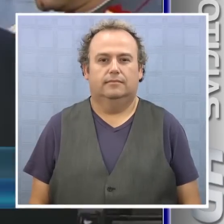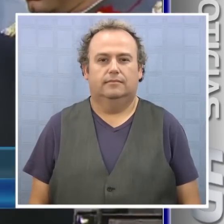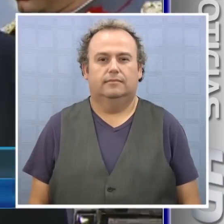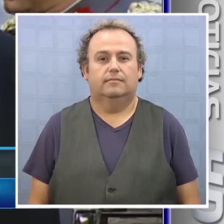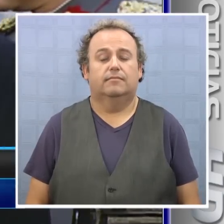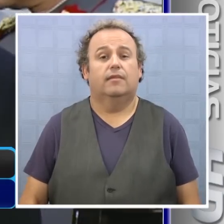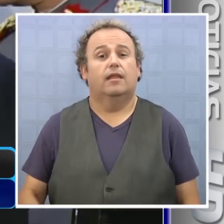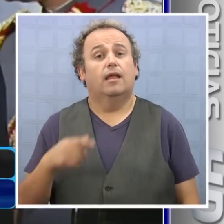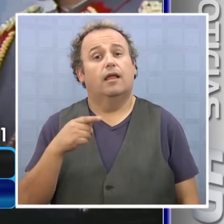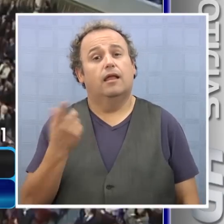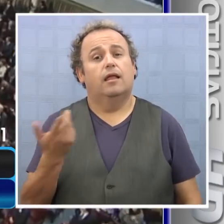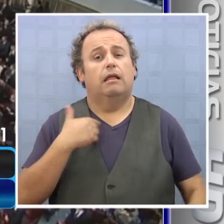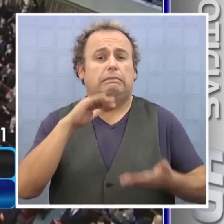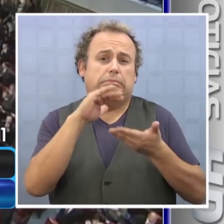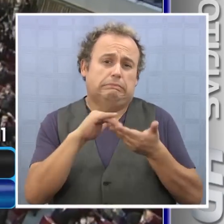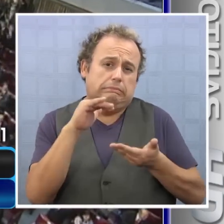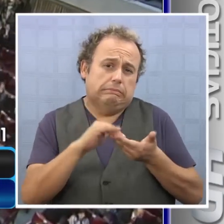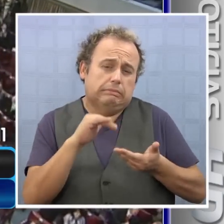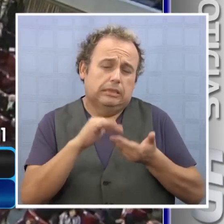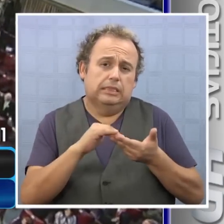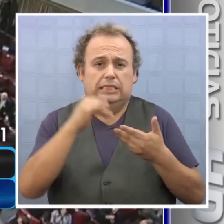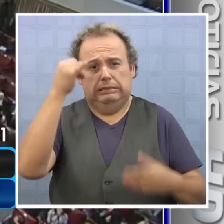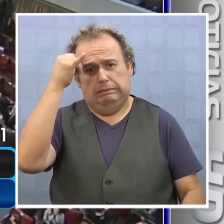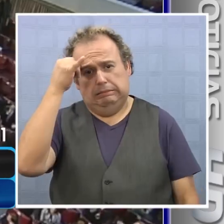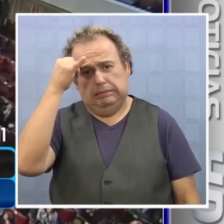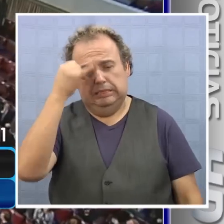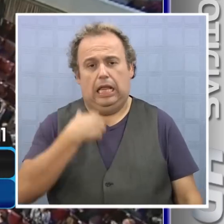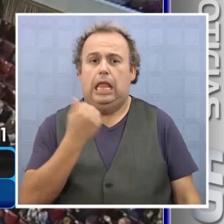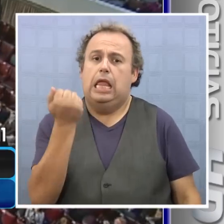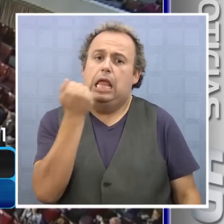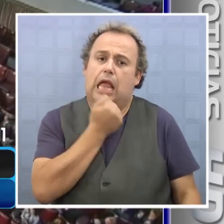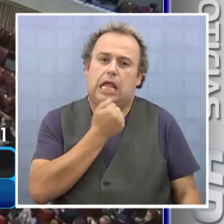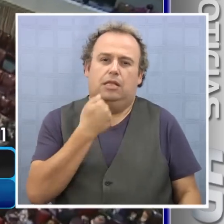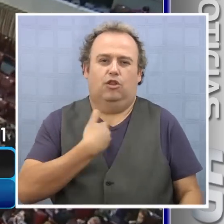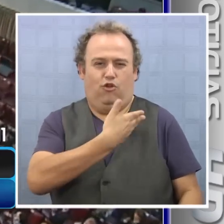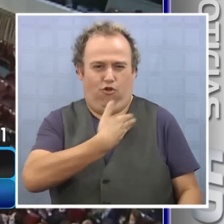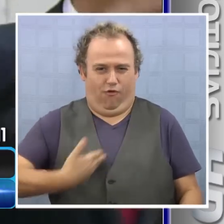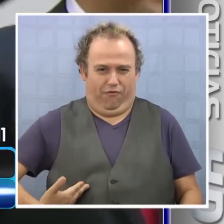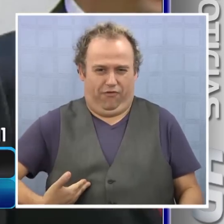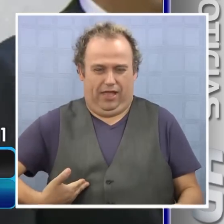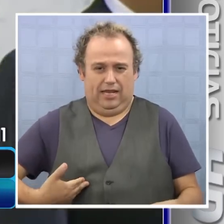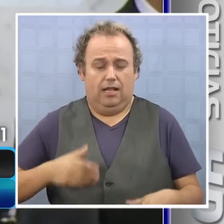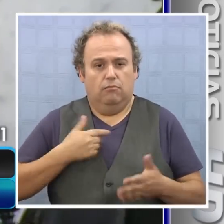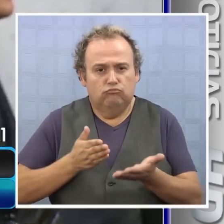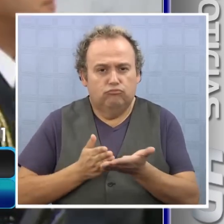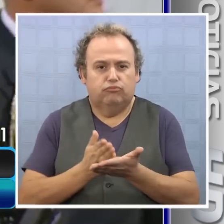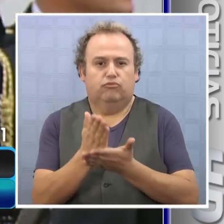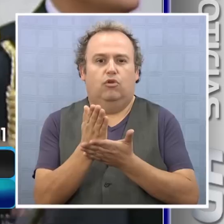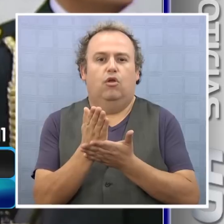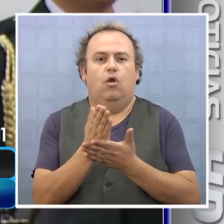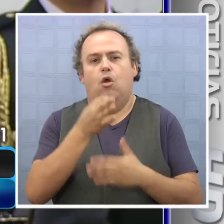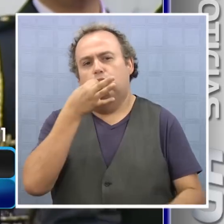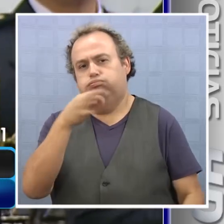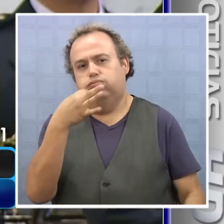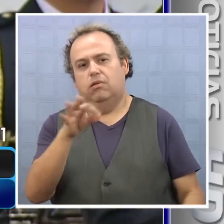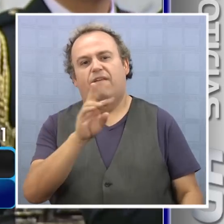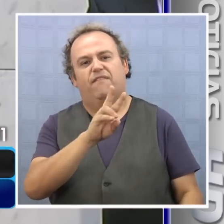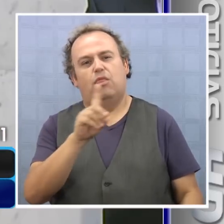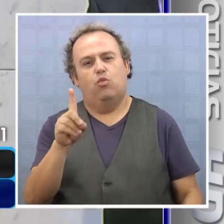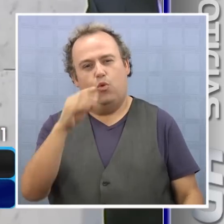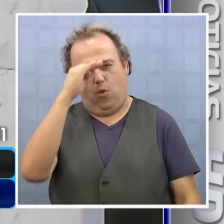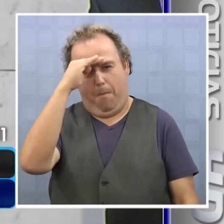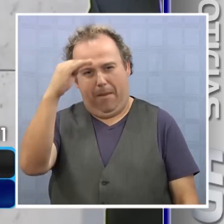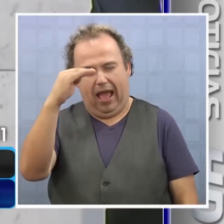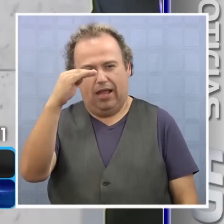Pidiendo perdón por los errores cometidos en lo que va de su mandato, dio inicio a la cuenta pública del 21 de mayo